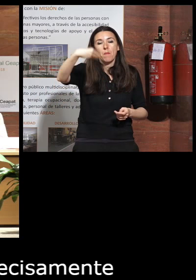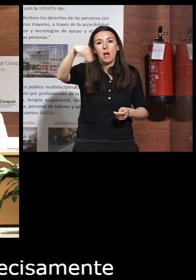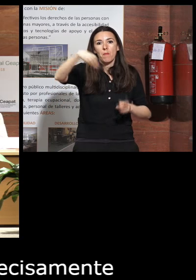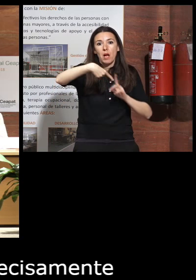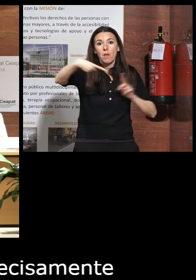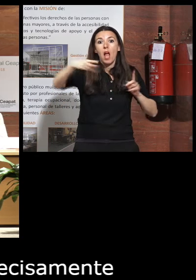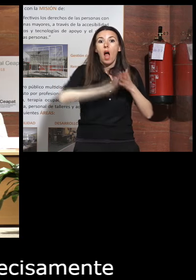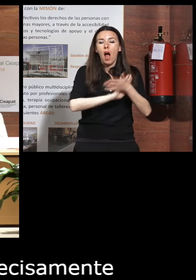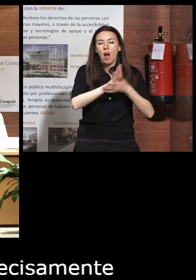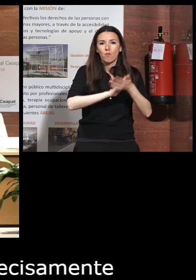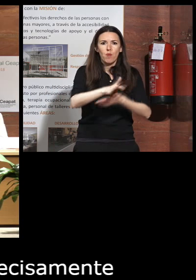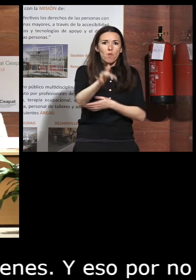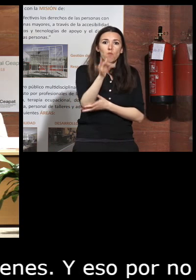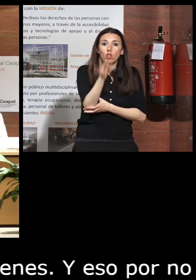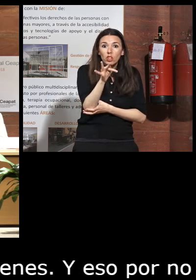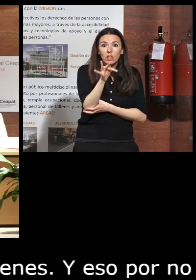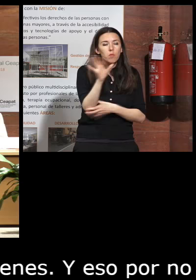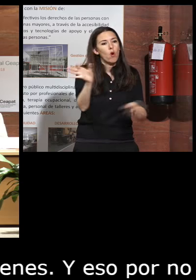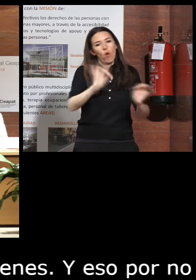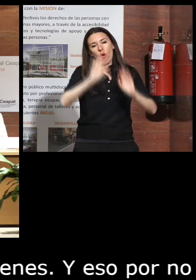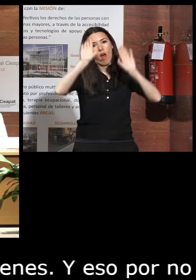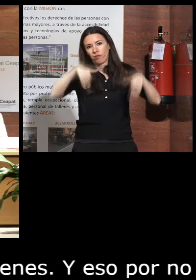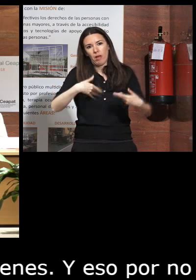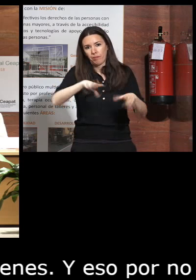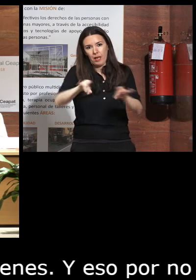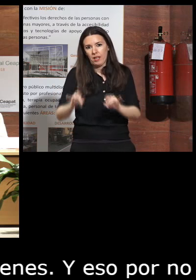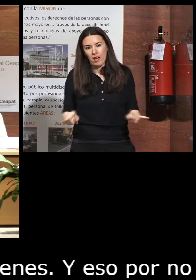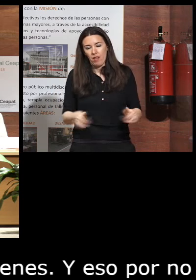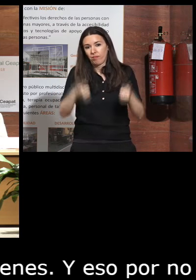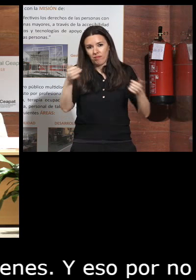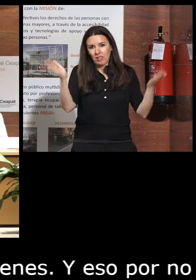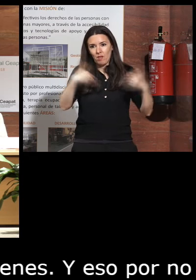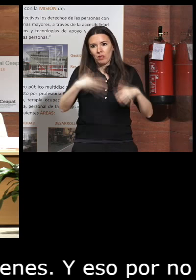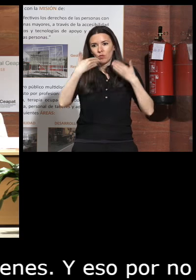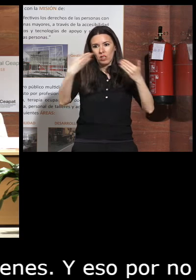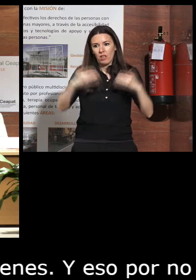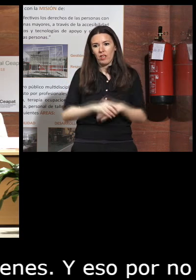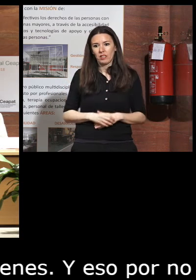positivo o si no apaga y vámonos nada más que quería decir esto gracias